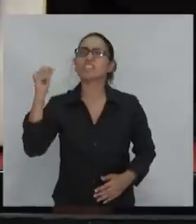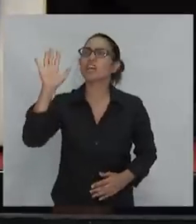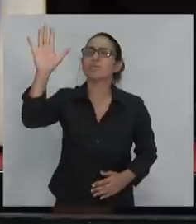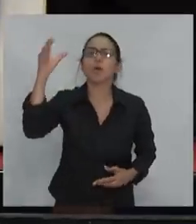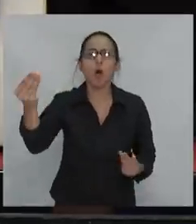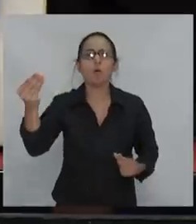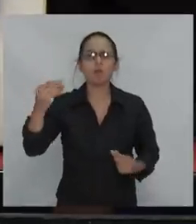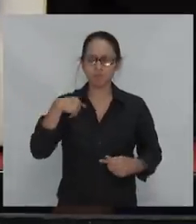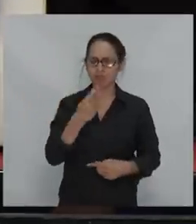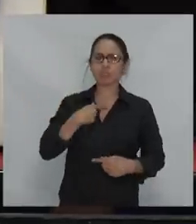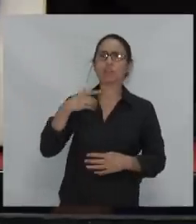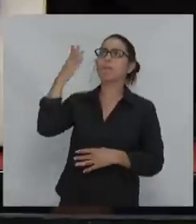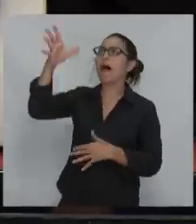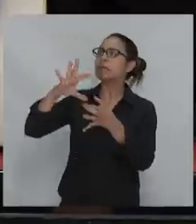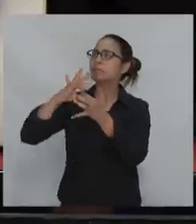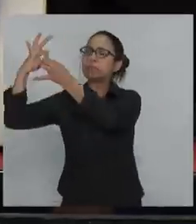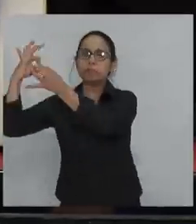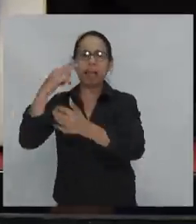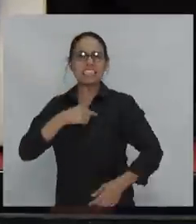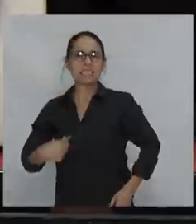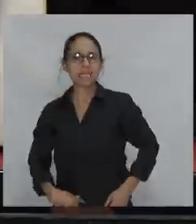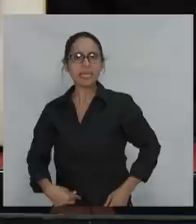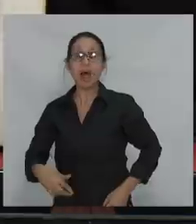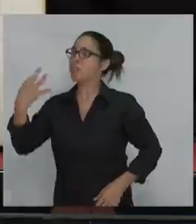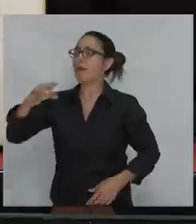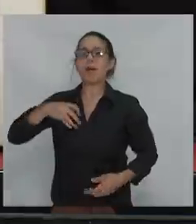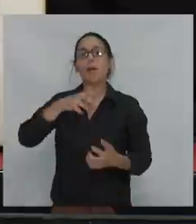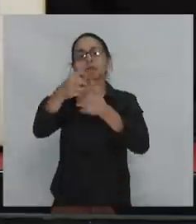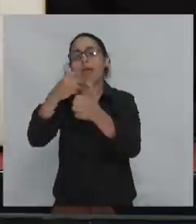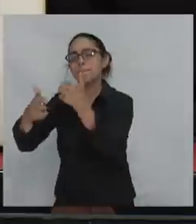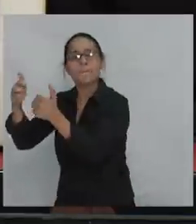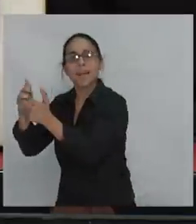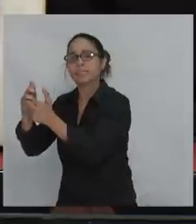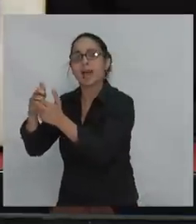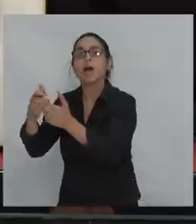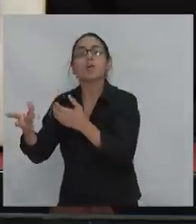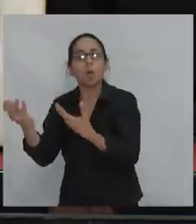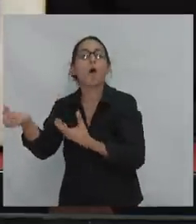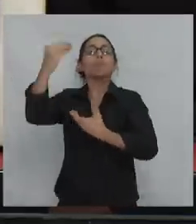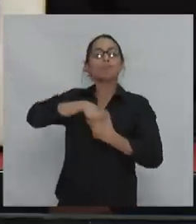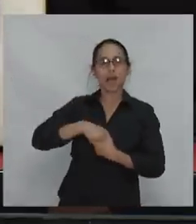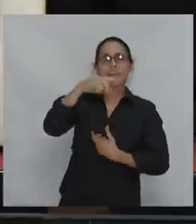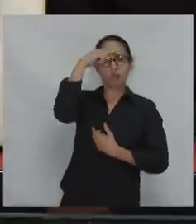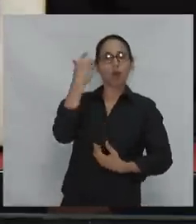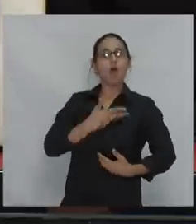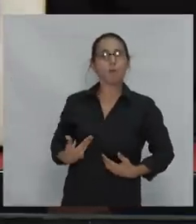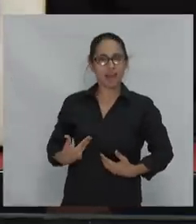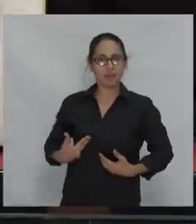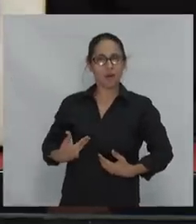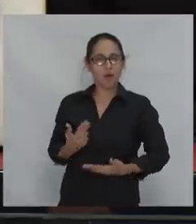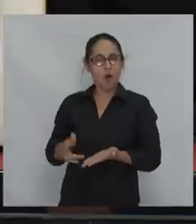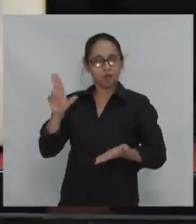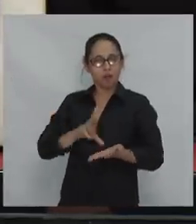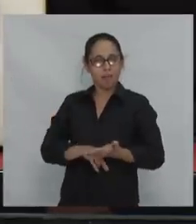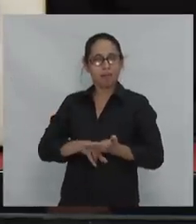alianza con China y entonces hay que estatizar empresas? ¿O vamos a tocar las puertas de Europa y Estados Unidos que están pidiendo protección